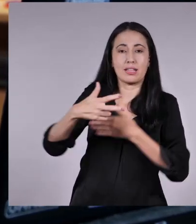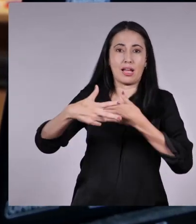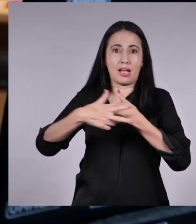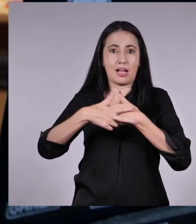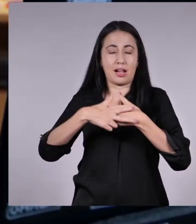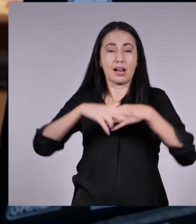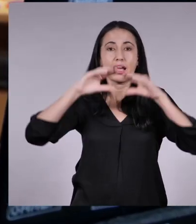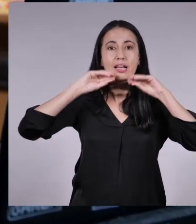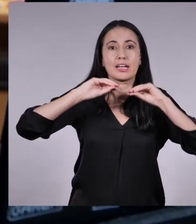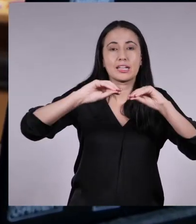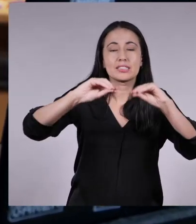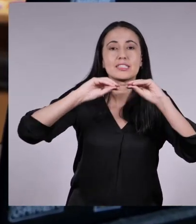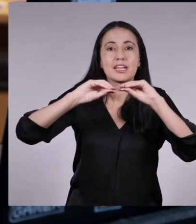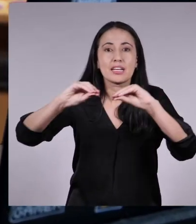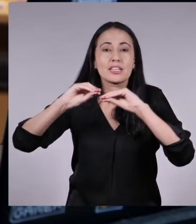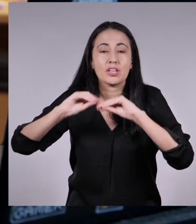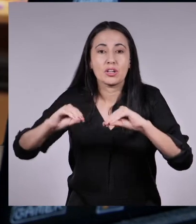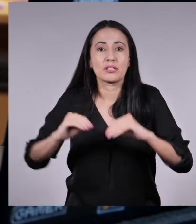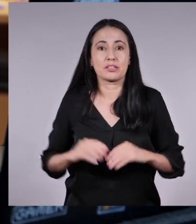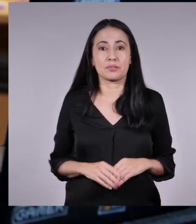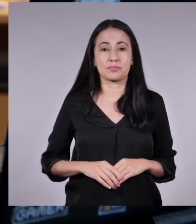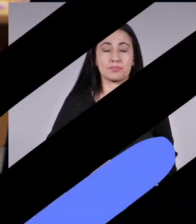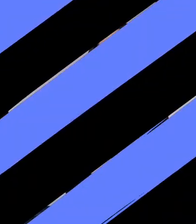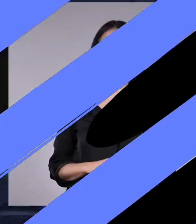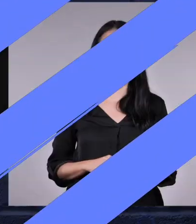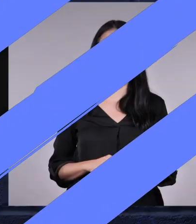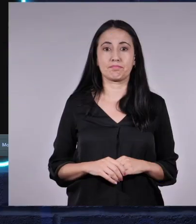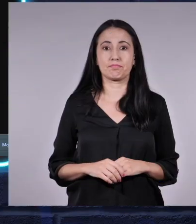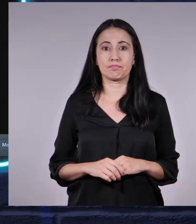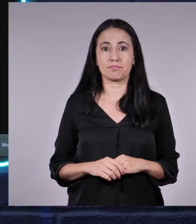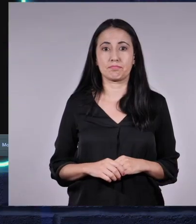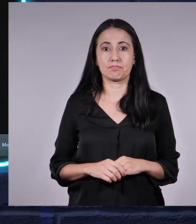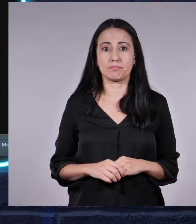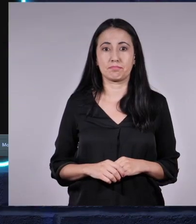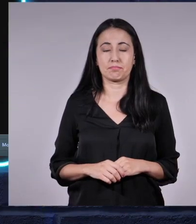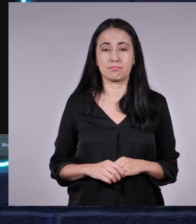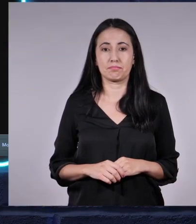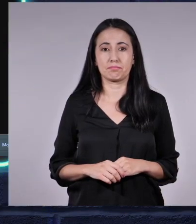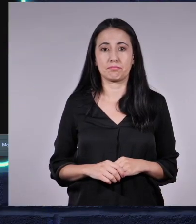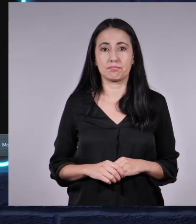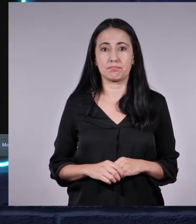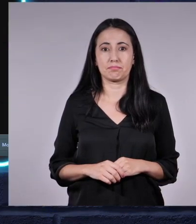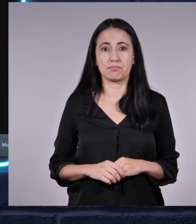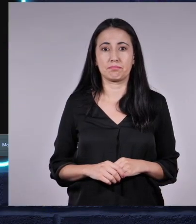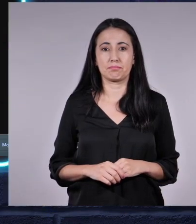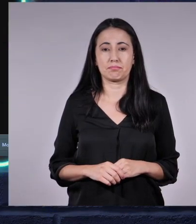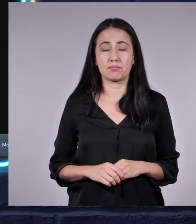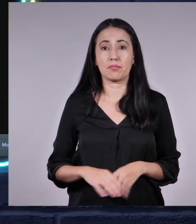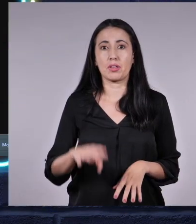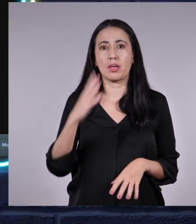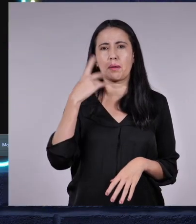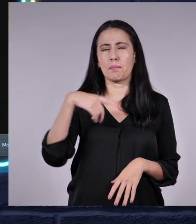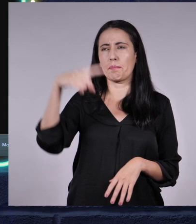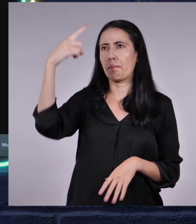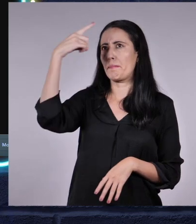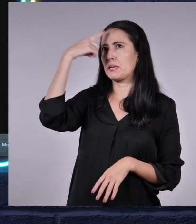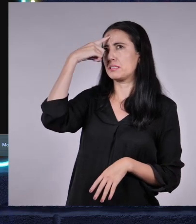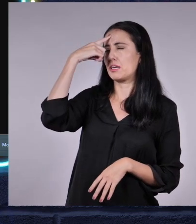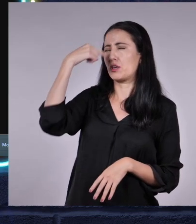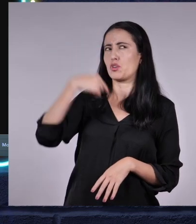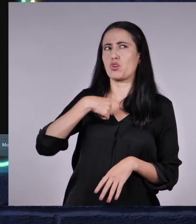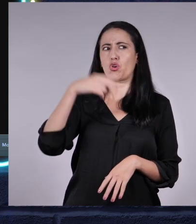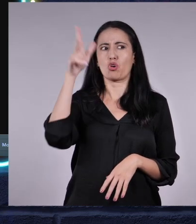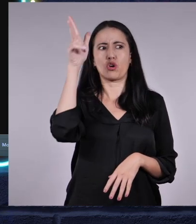sustentable en este, nuestro verde planeta. Tenían a todos engañados. Y pensar que les creía.